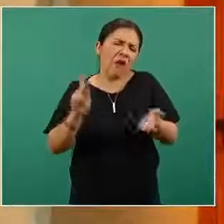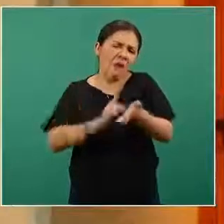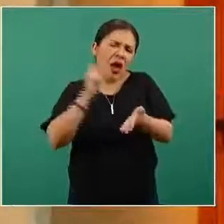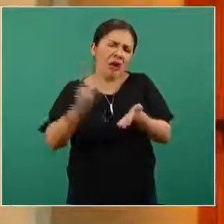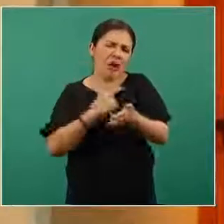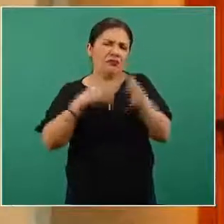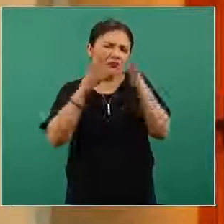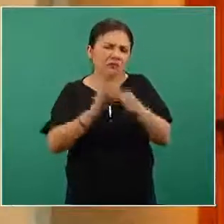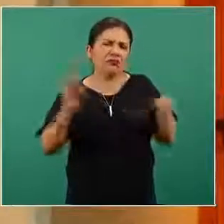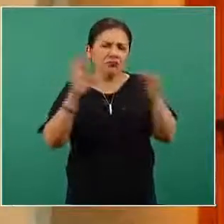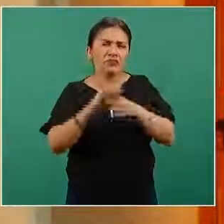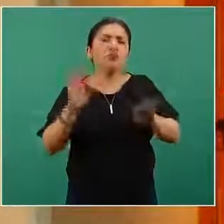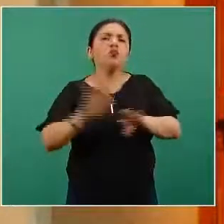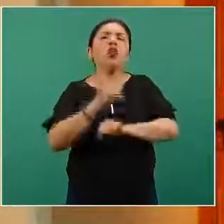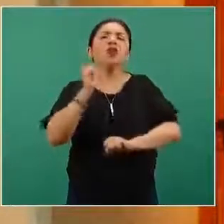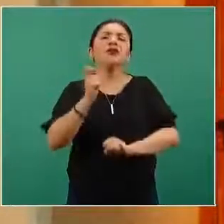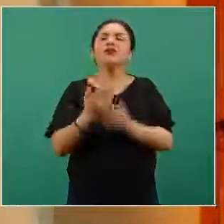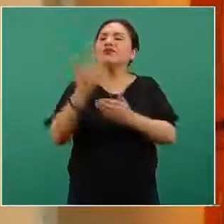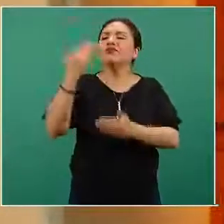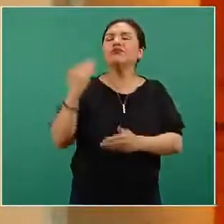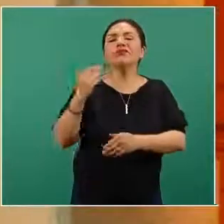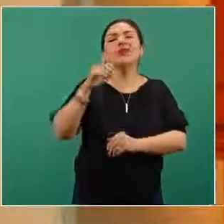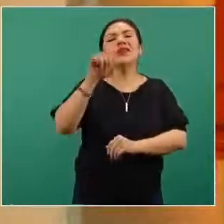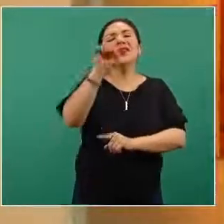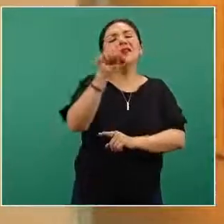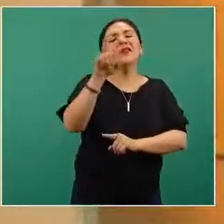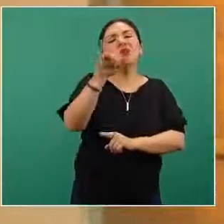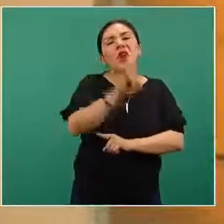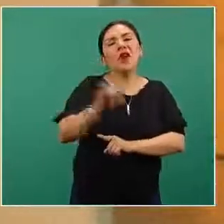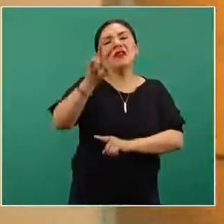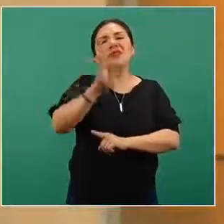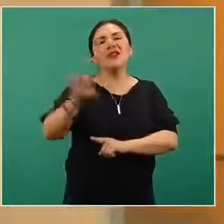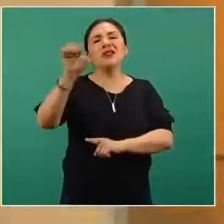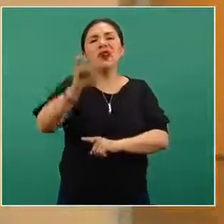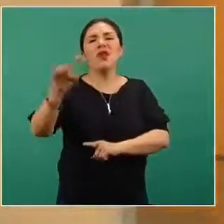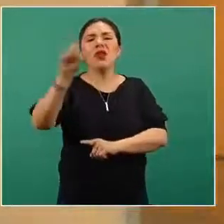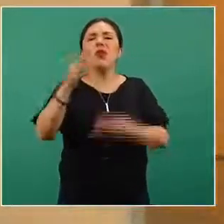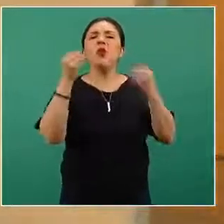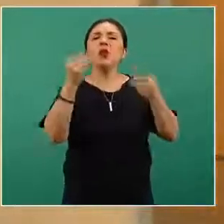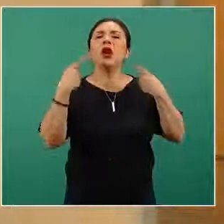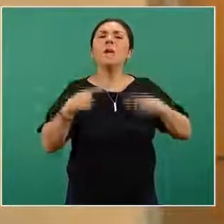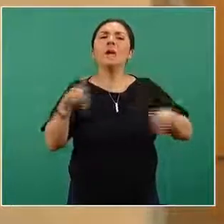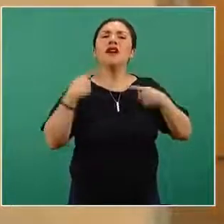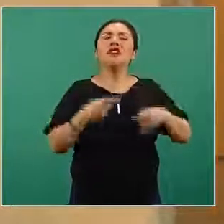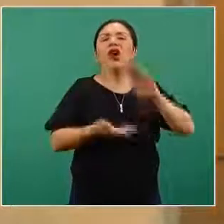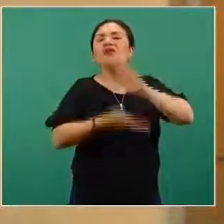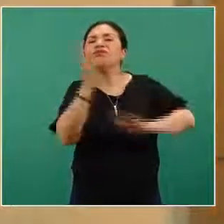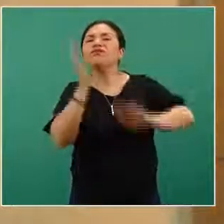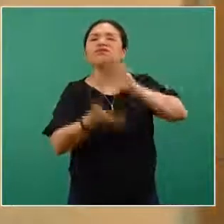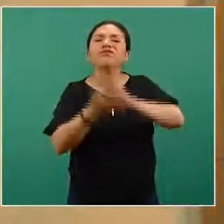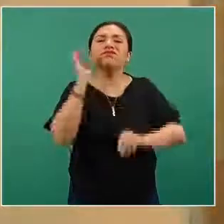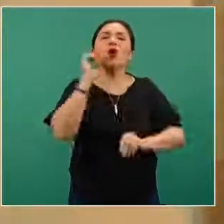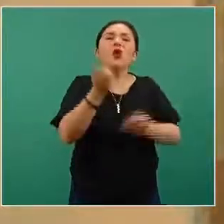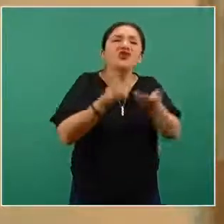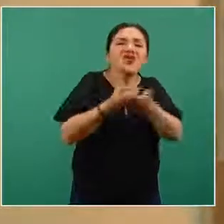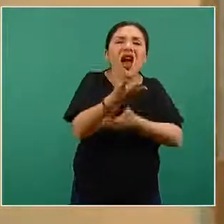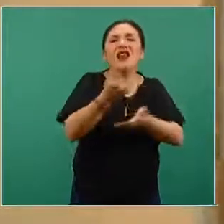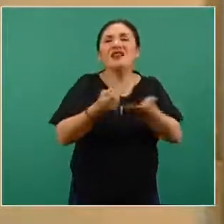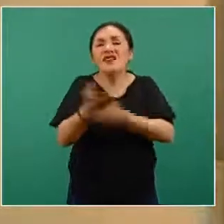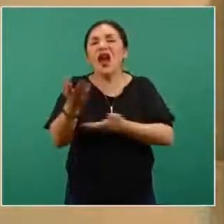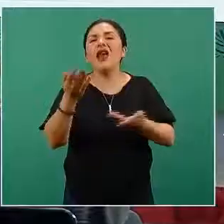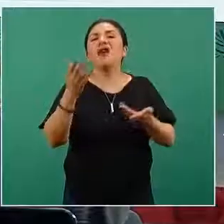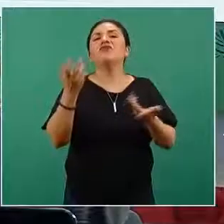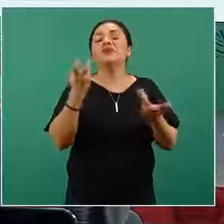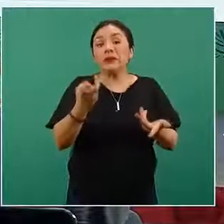¿no?, por el fin de semana previo, que hubo mayor disponibilidad de que la población desafortunadamente pudiera